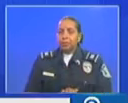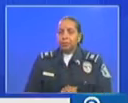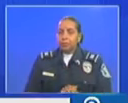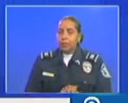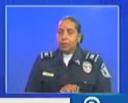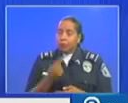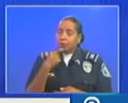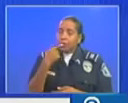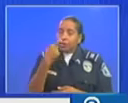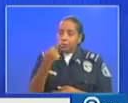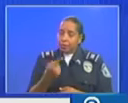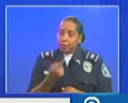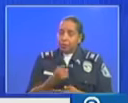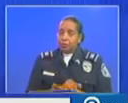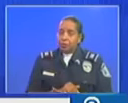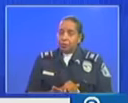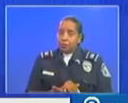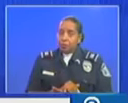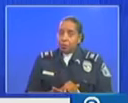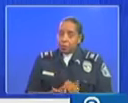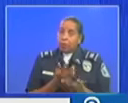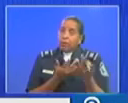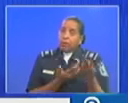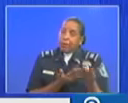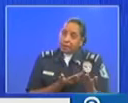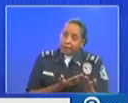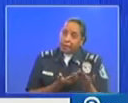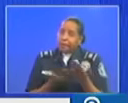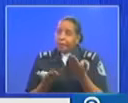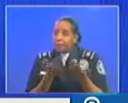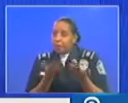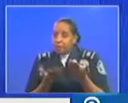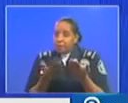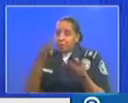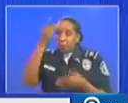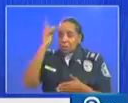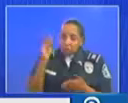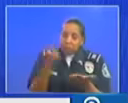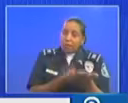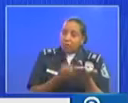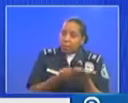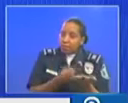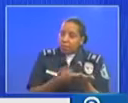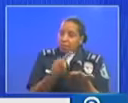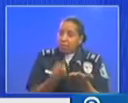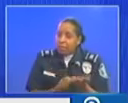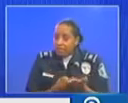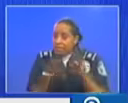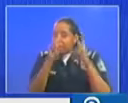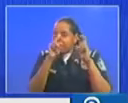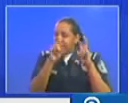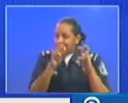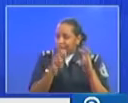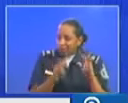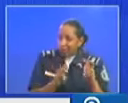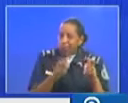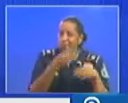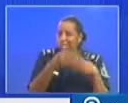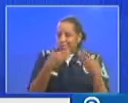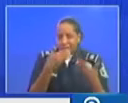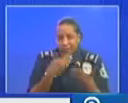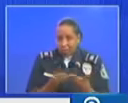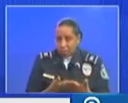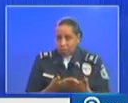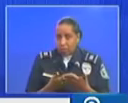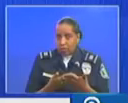que decirte que todavía estamos en un proceso de medición incluso estamos en un proceso de validación de